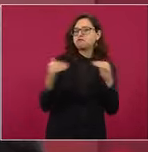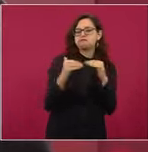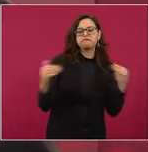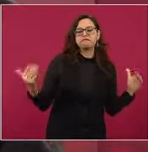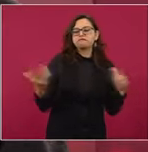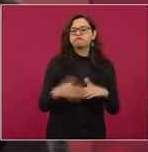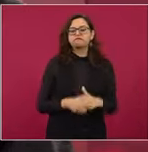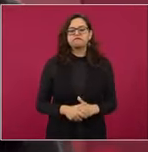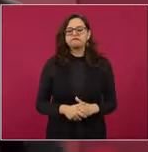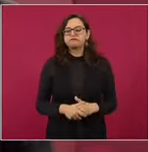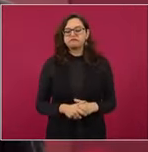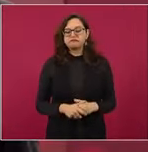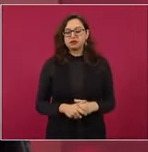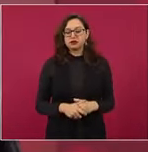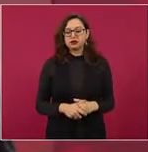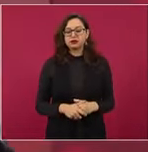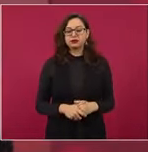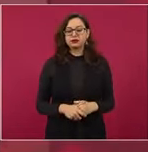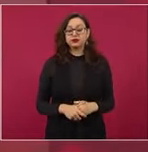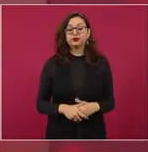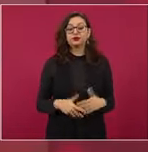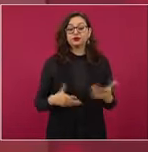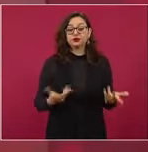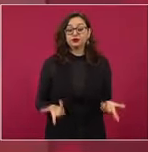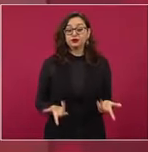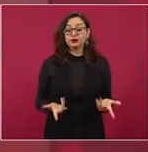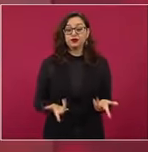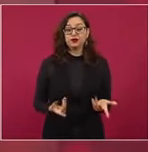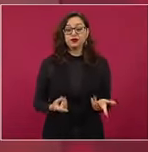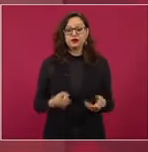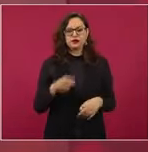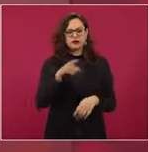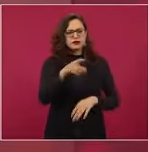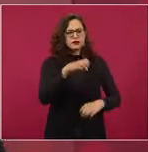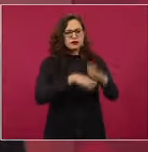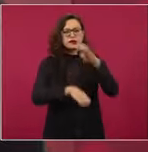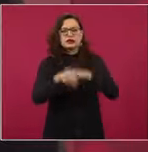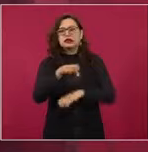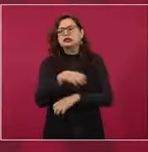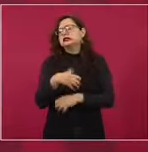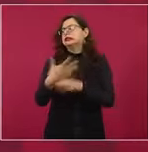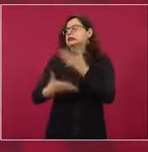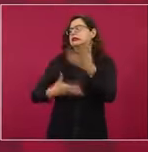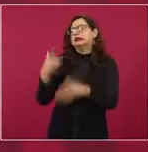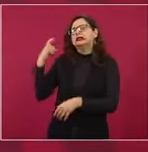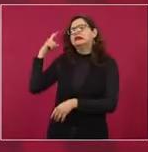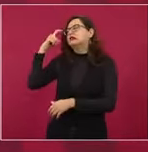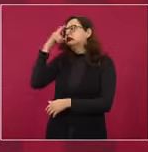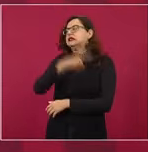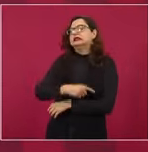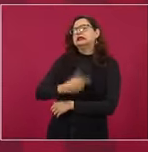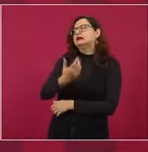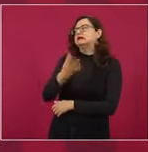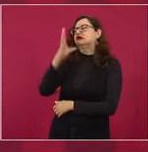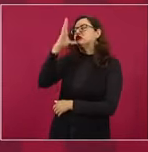Entonces, cuando dicen las empresas, no se puede, ¿cómo? ¿Cómo que no se puede?